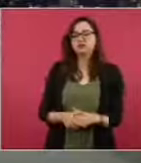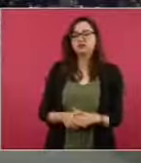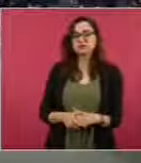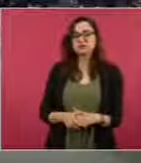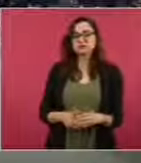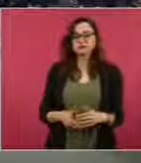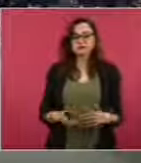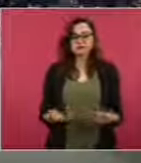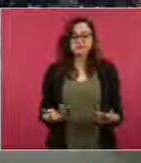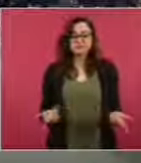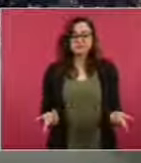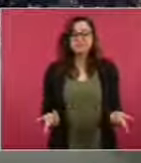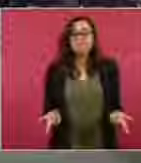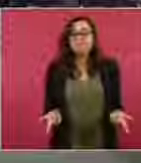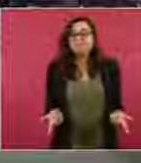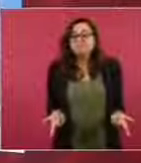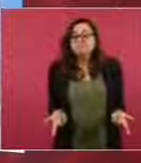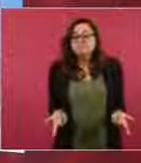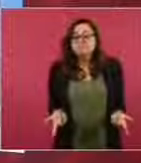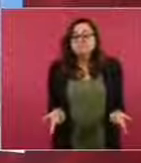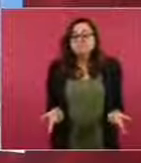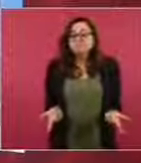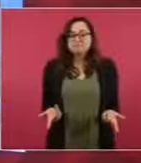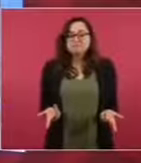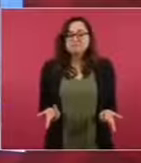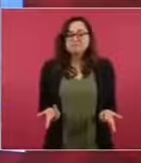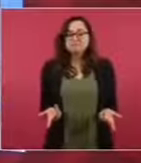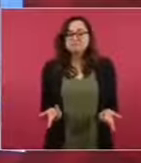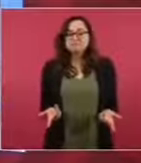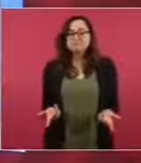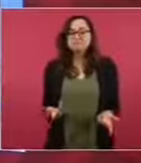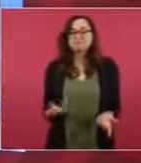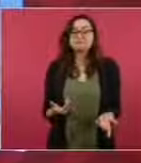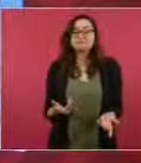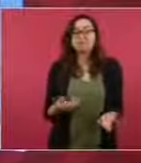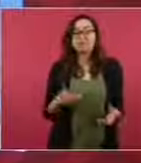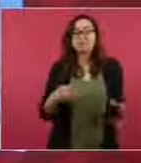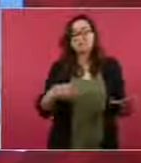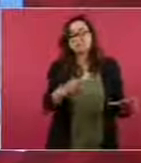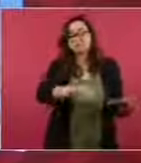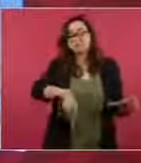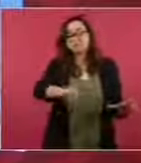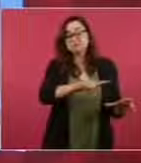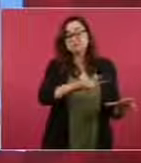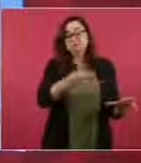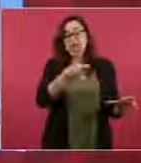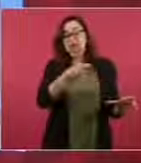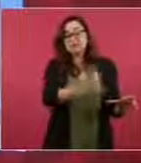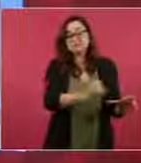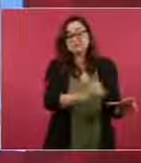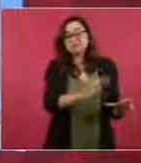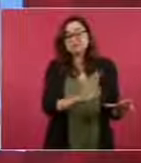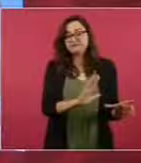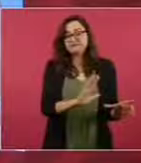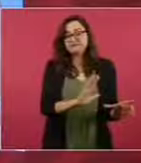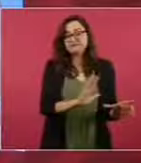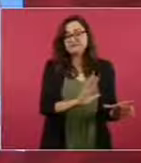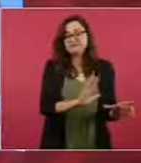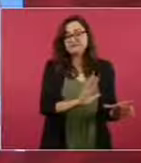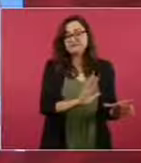Nosotros pensamos que se ha avanzado mucho ya en la lucha contra